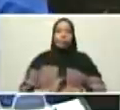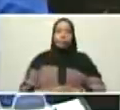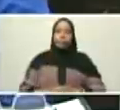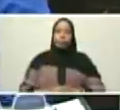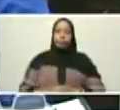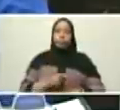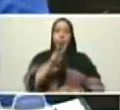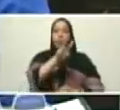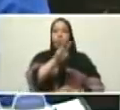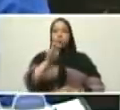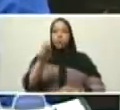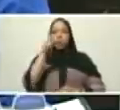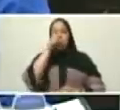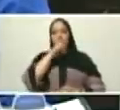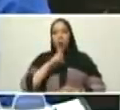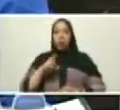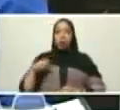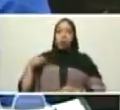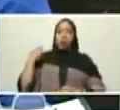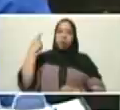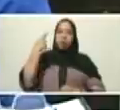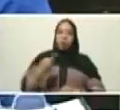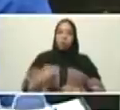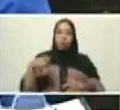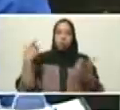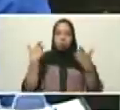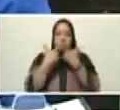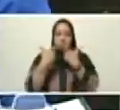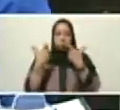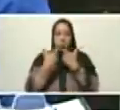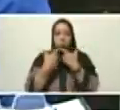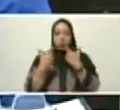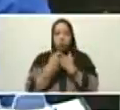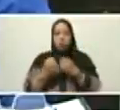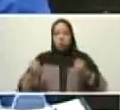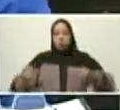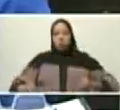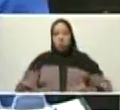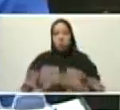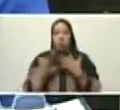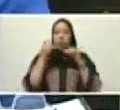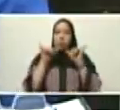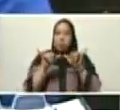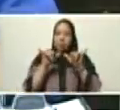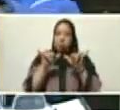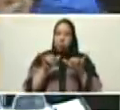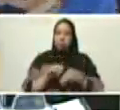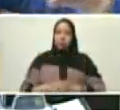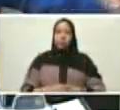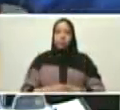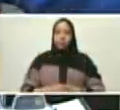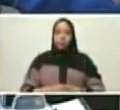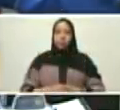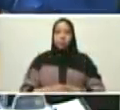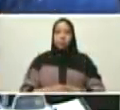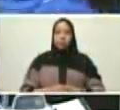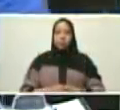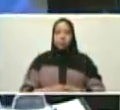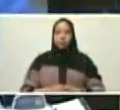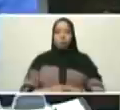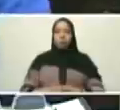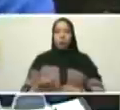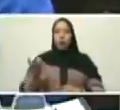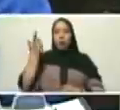200 años después de Bomboná, la visión y el espíritu nuestro es el mismo, como que hubiéramos estado ayer en